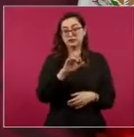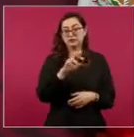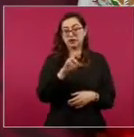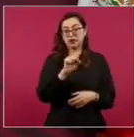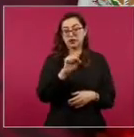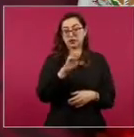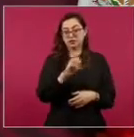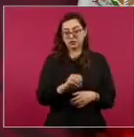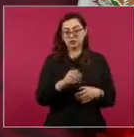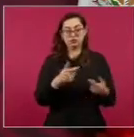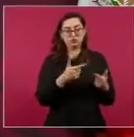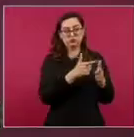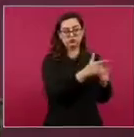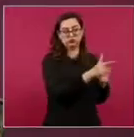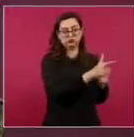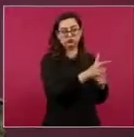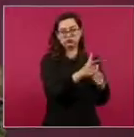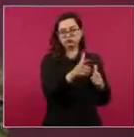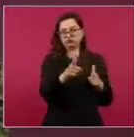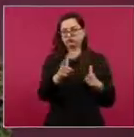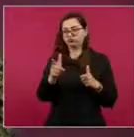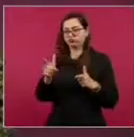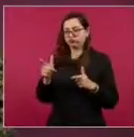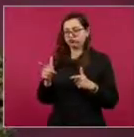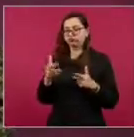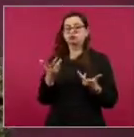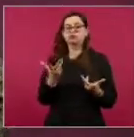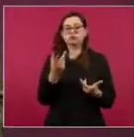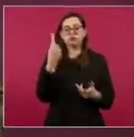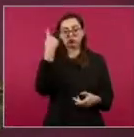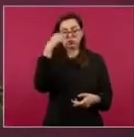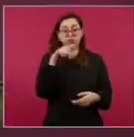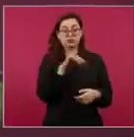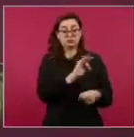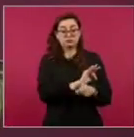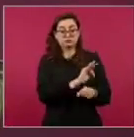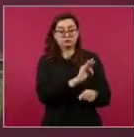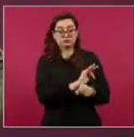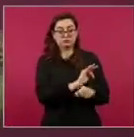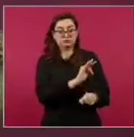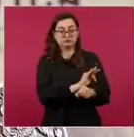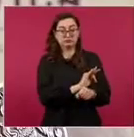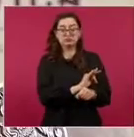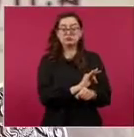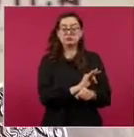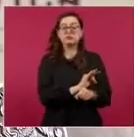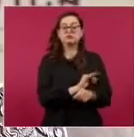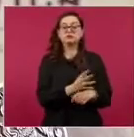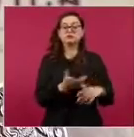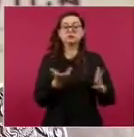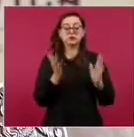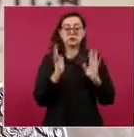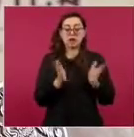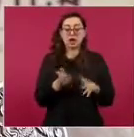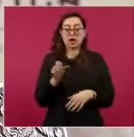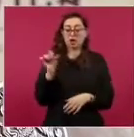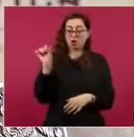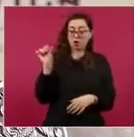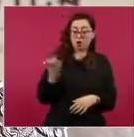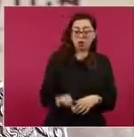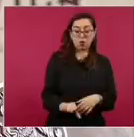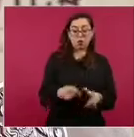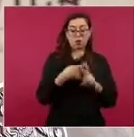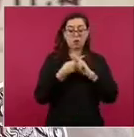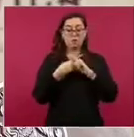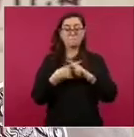seguridad, una vez que el detenido estaba en ese lugar. Y a partir del día de hoy se reforzará con